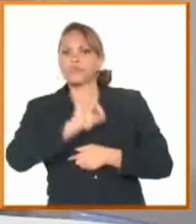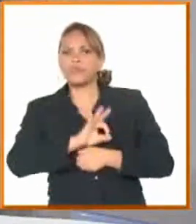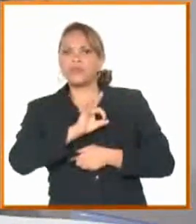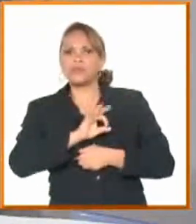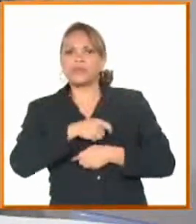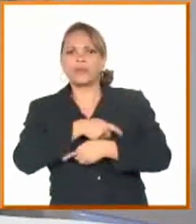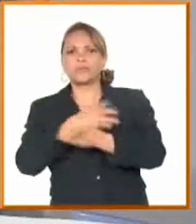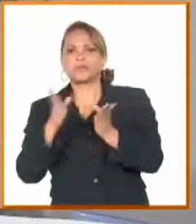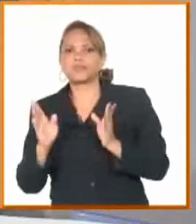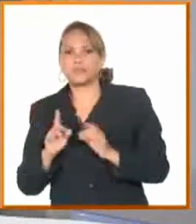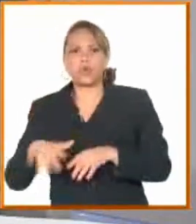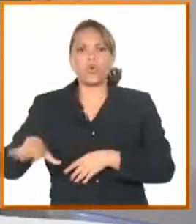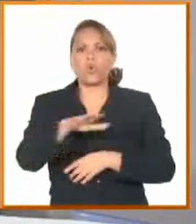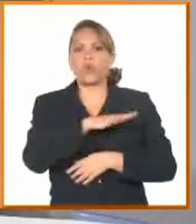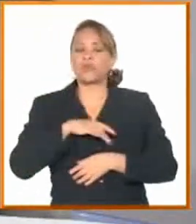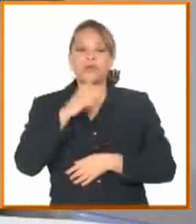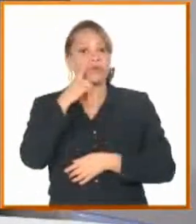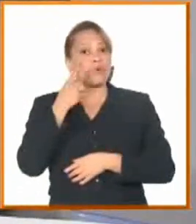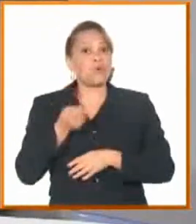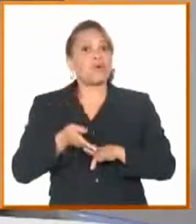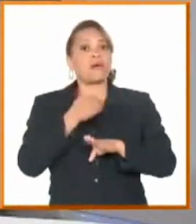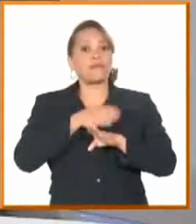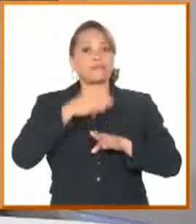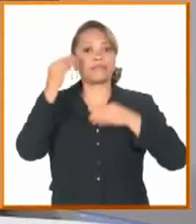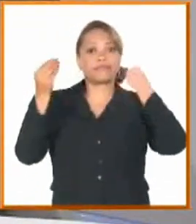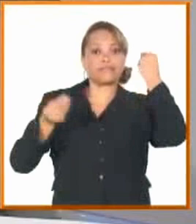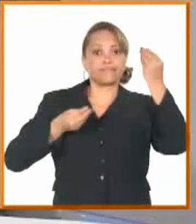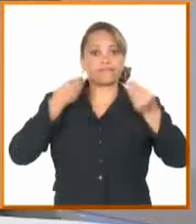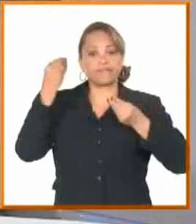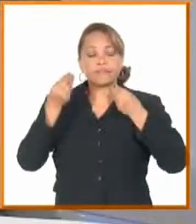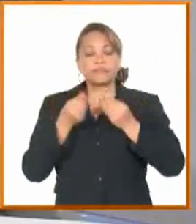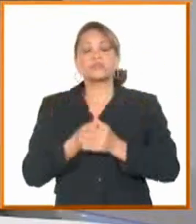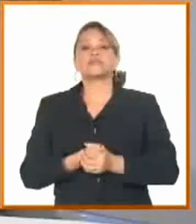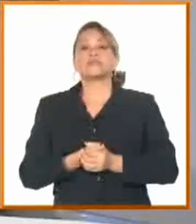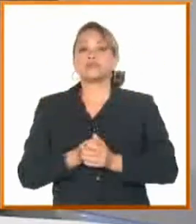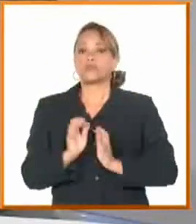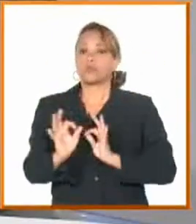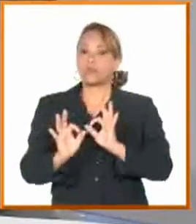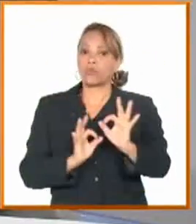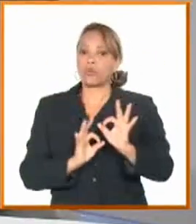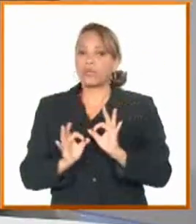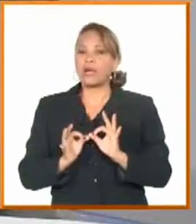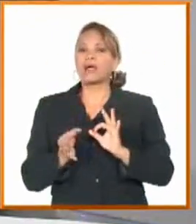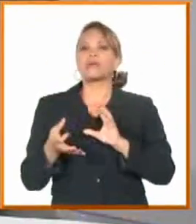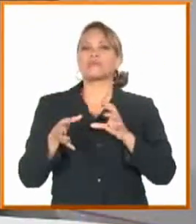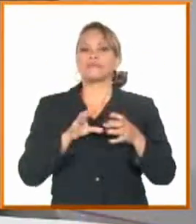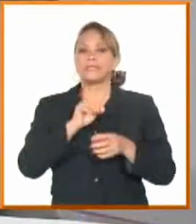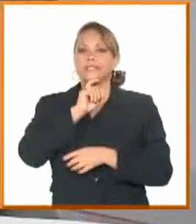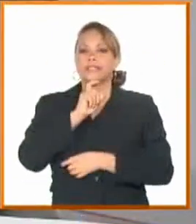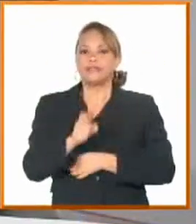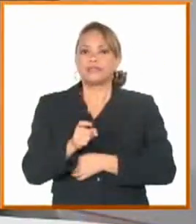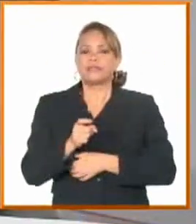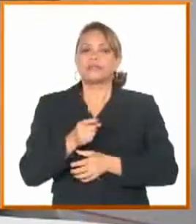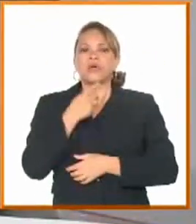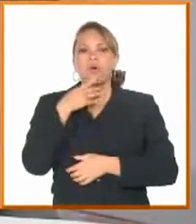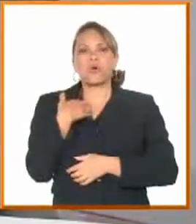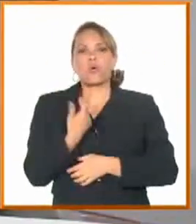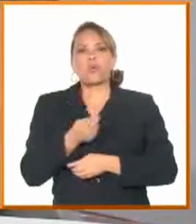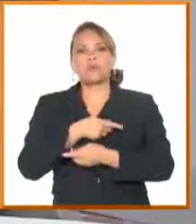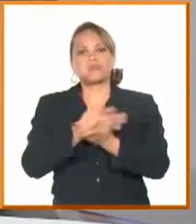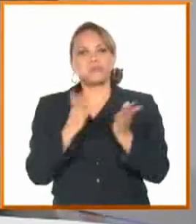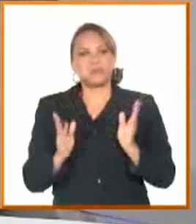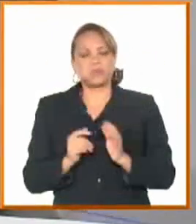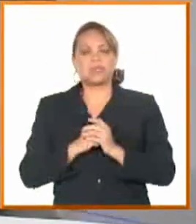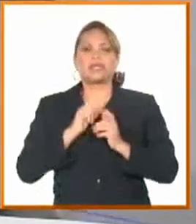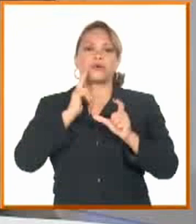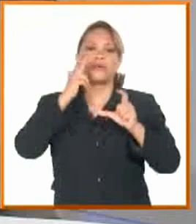% para todo por igual, ¿no? Lleva un análisis, un trabajo muy complejo que hay que hacer con las estructuras de los organismos, etc.,